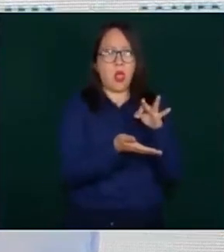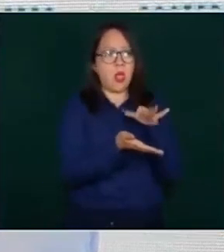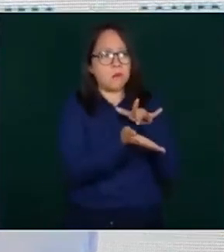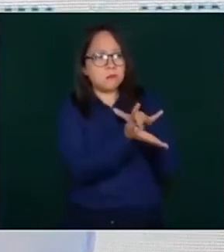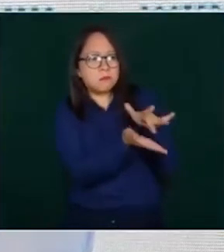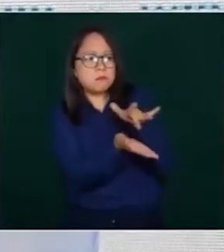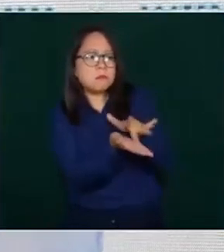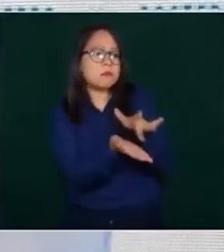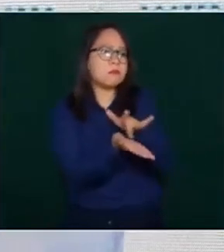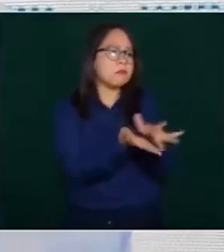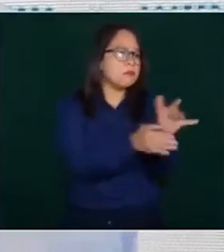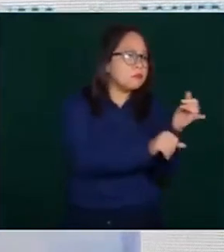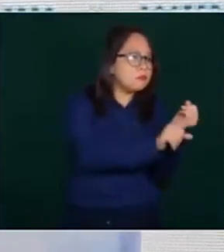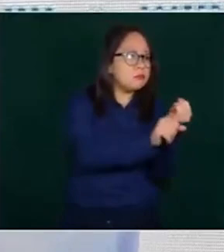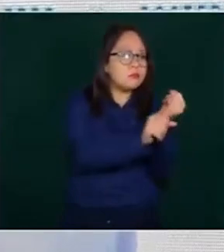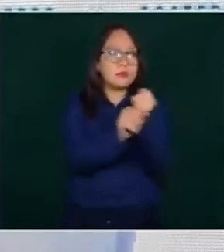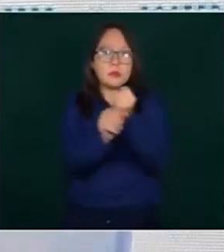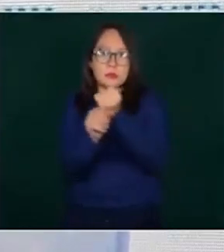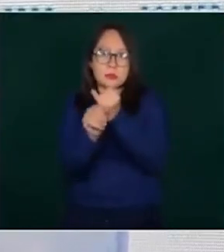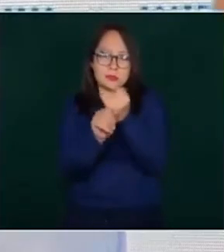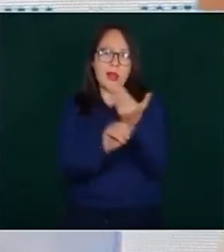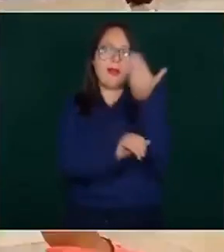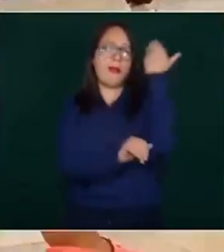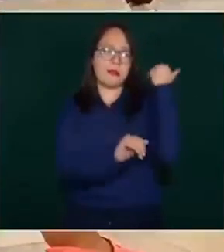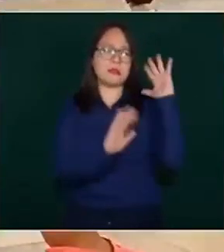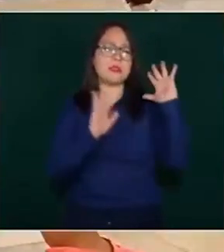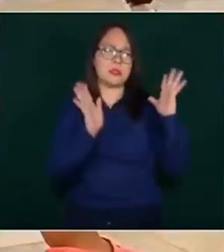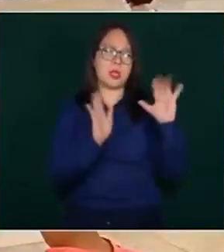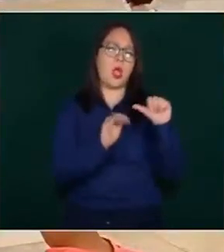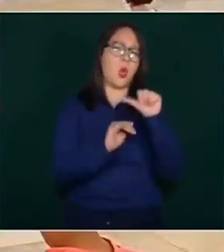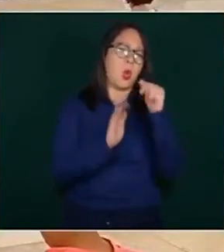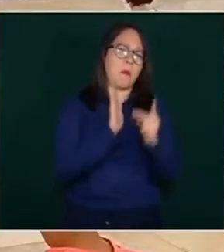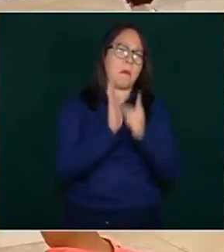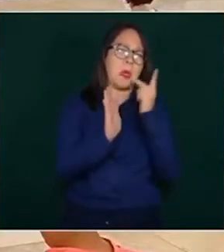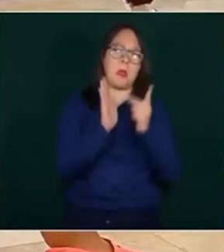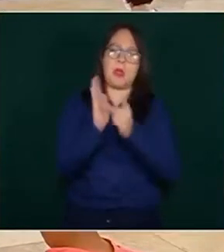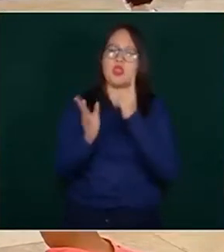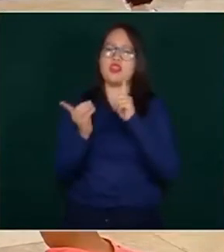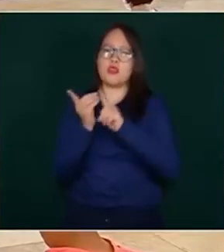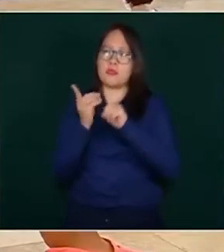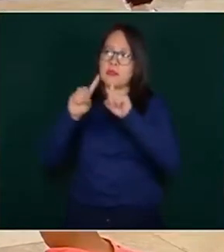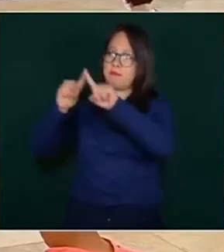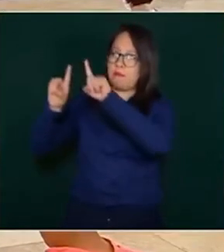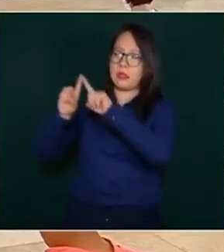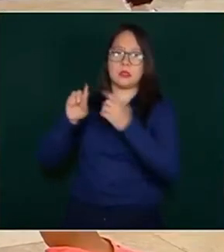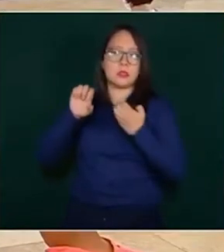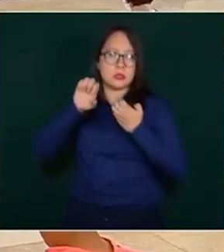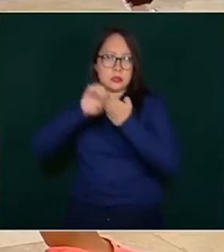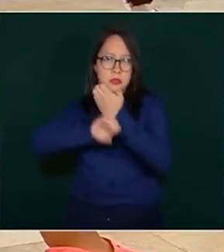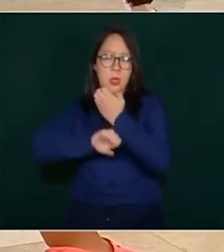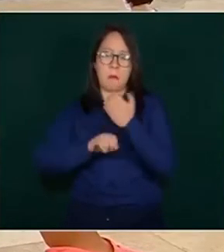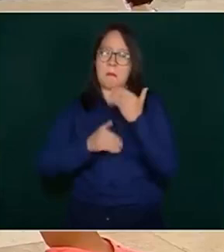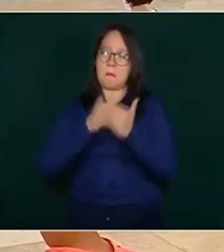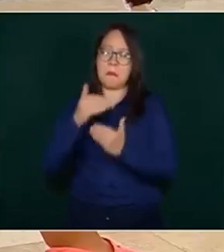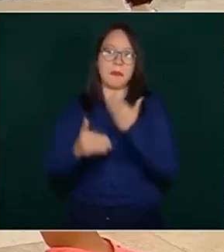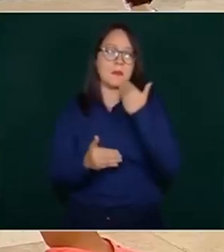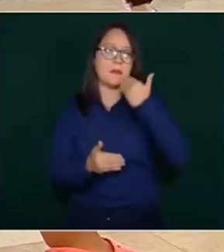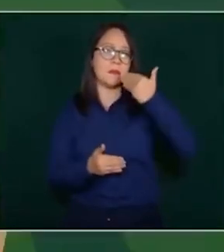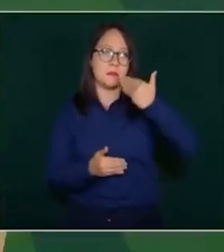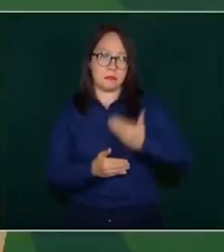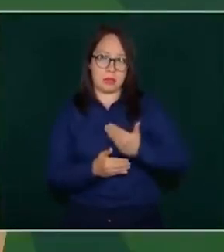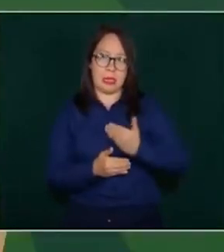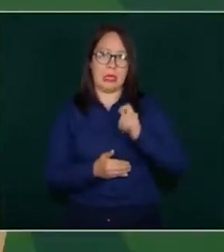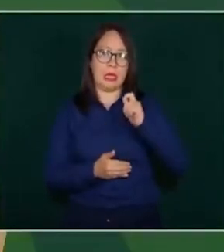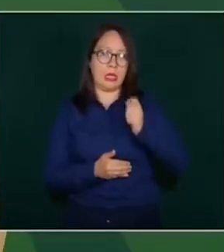las investigaciones, como se ha hecho en otros estados, con buenos resultados en el marco de la política